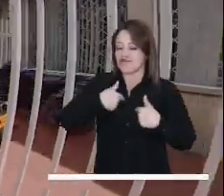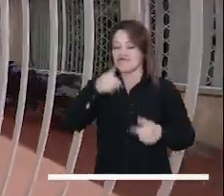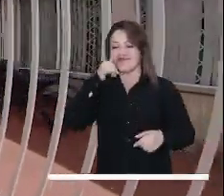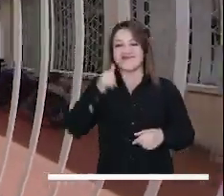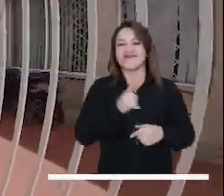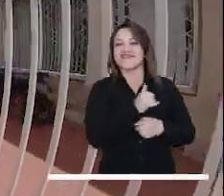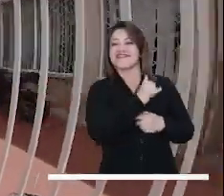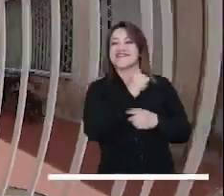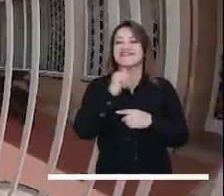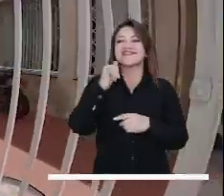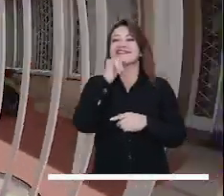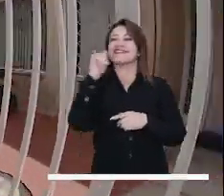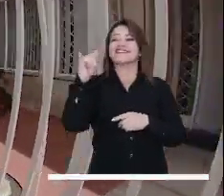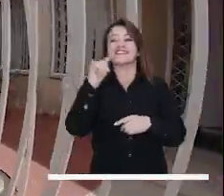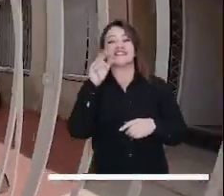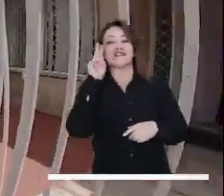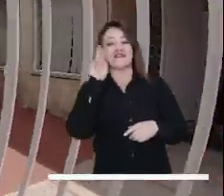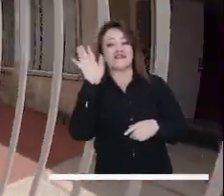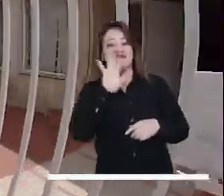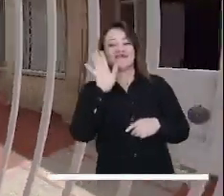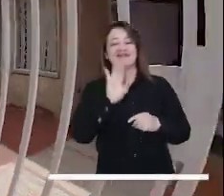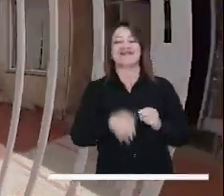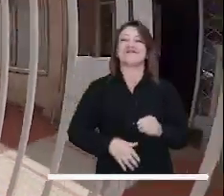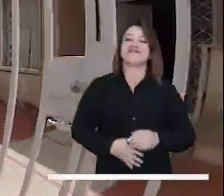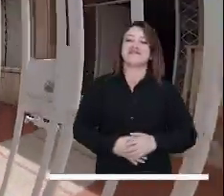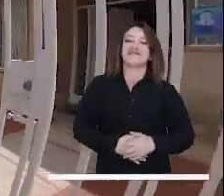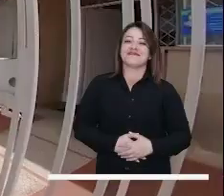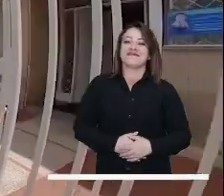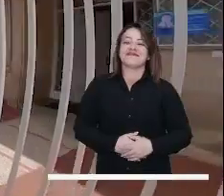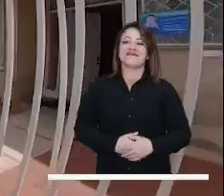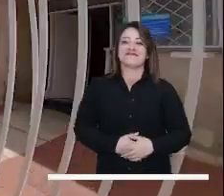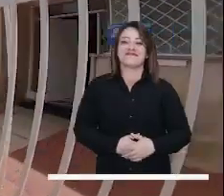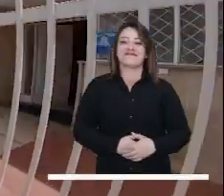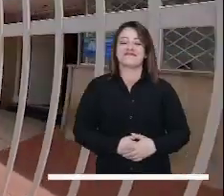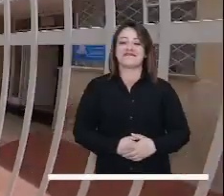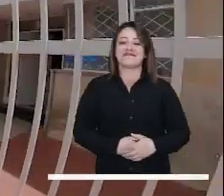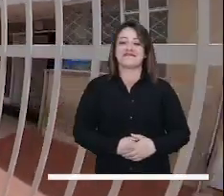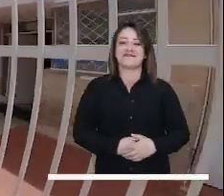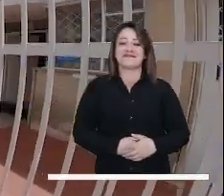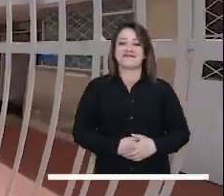seguimos recorriendo las calles de Bogotá, siguen ustedes en el estudio. Nos vemos pronto. Chao.